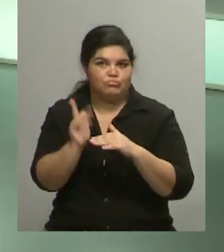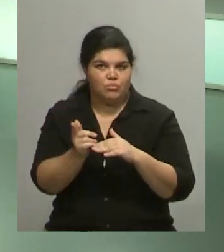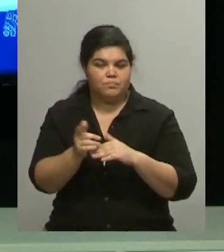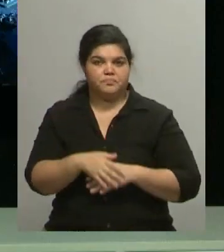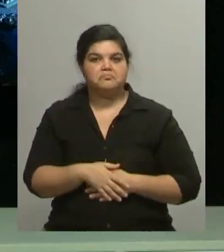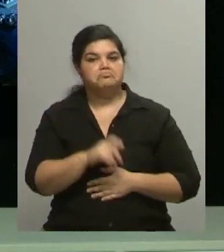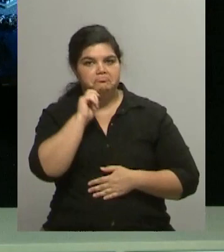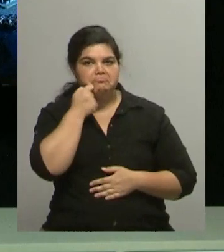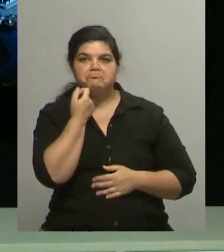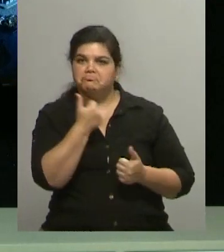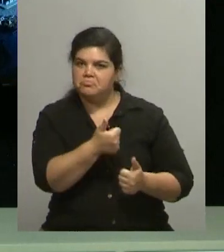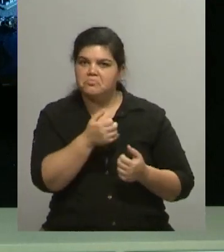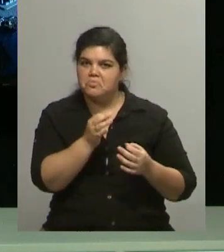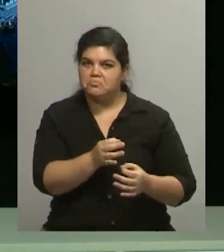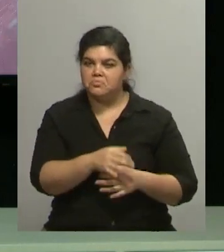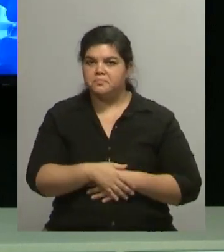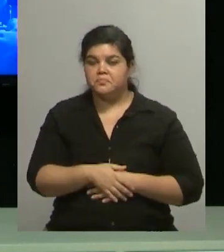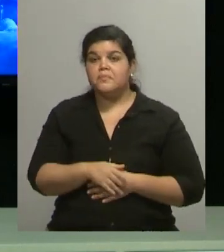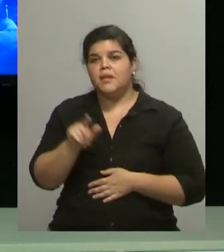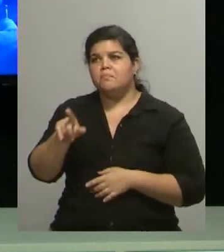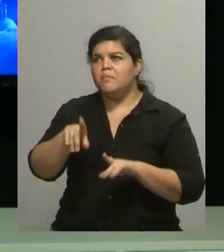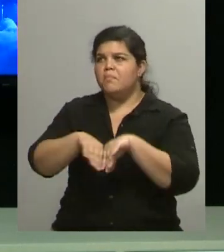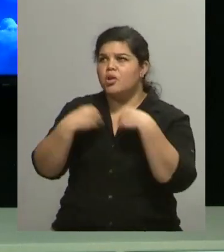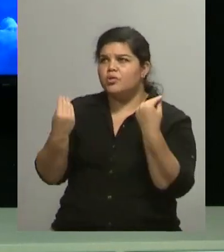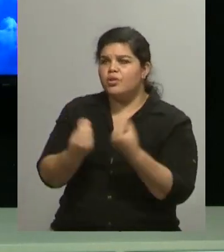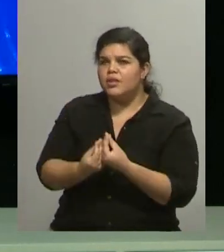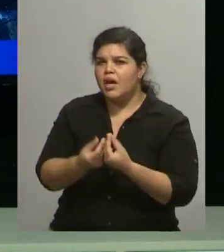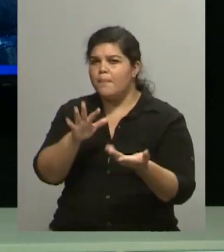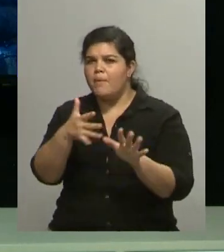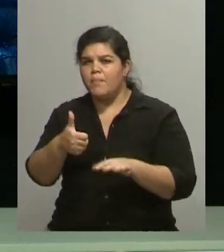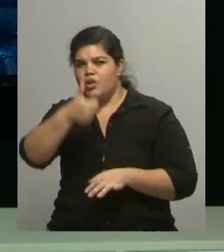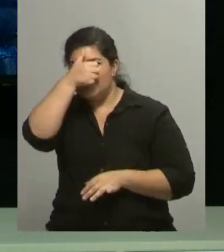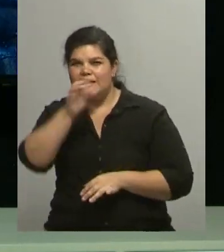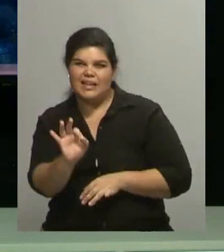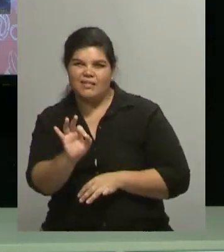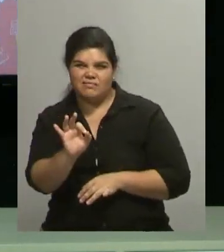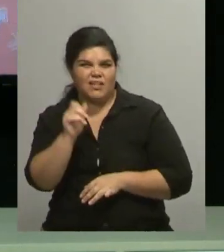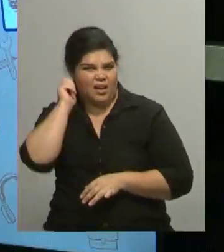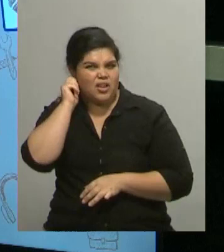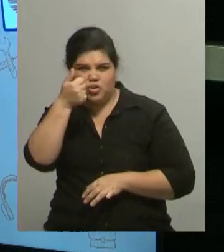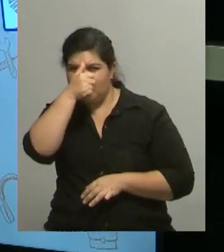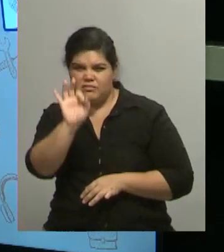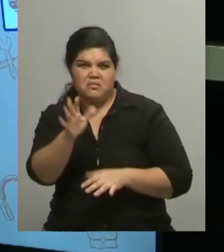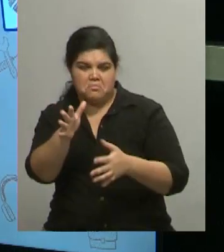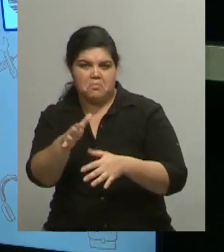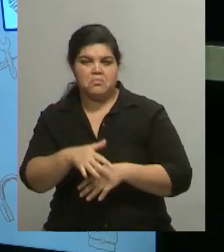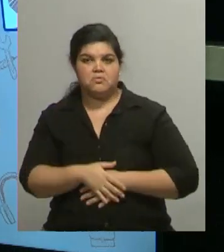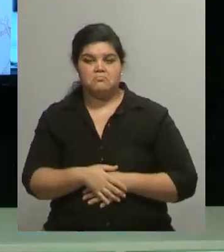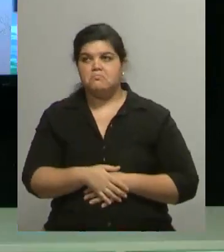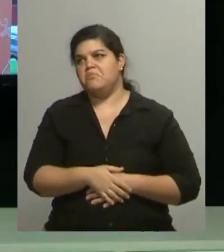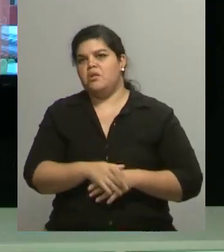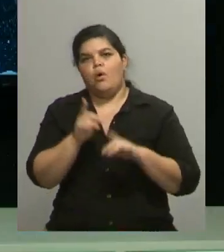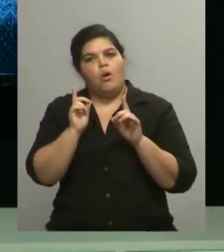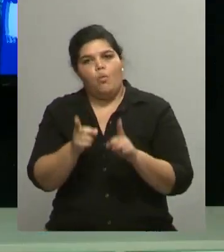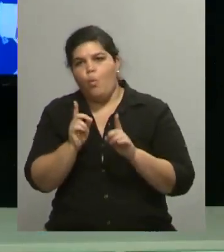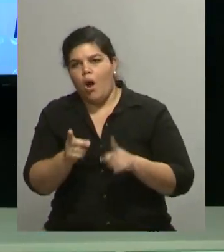público en general, el porcentaje mayor es 60 años, por ahí. Pero tenés de todo, tenés de todo, tenés